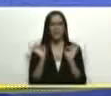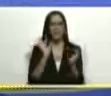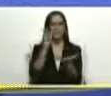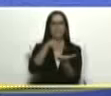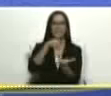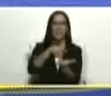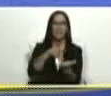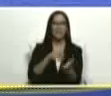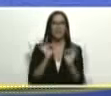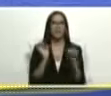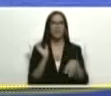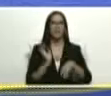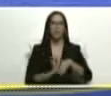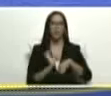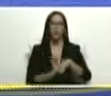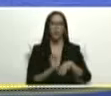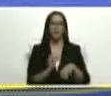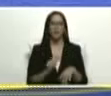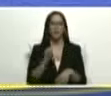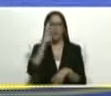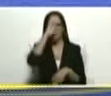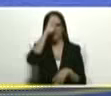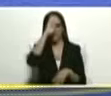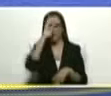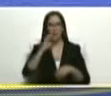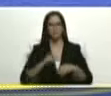que nadie lo toca en Varina